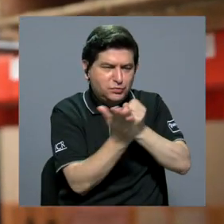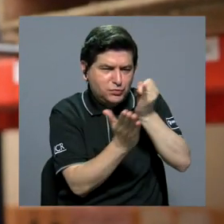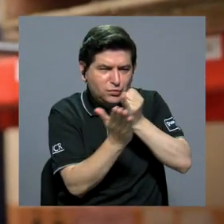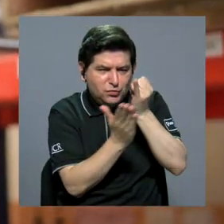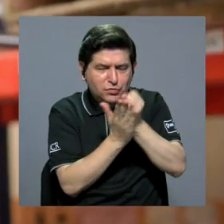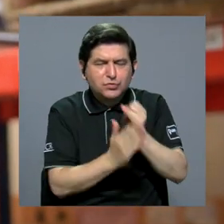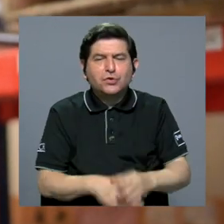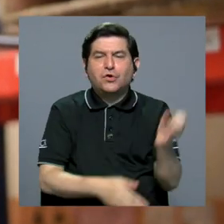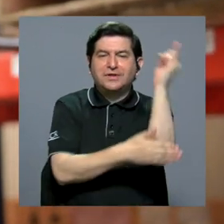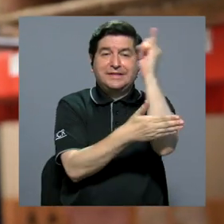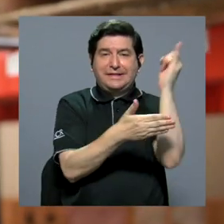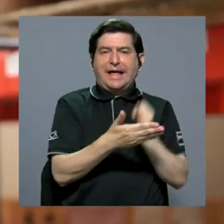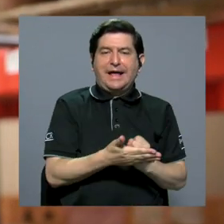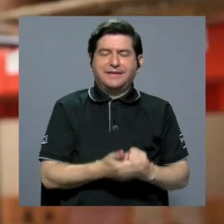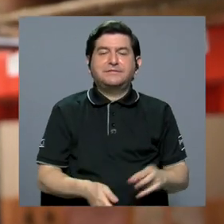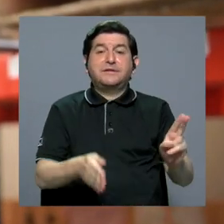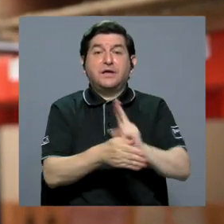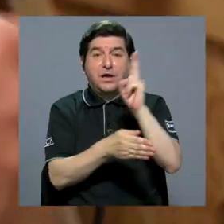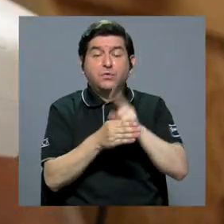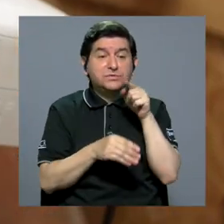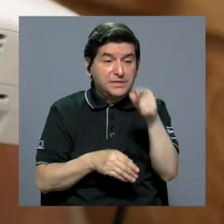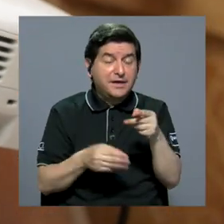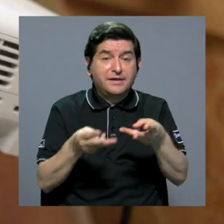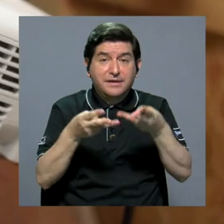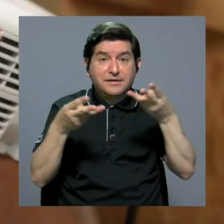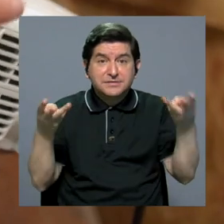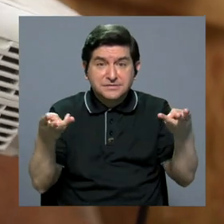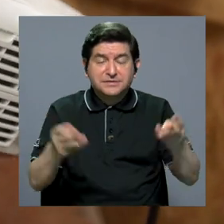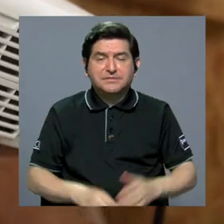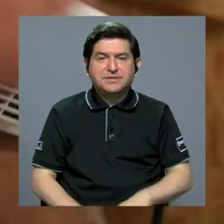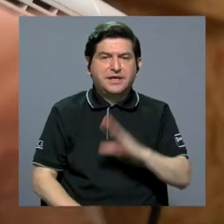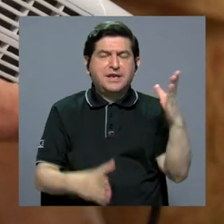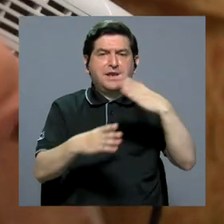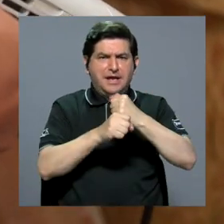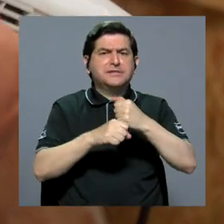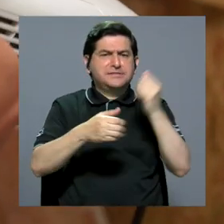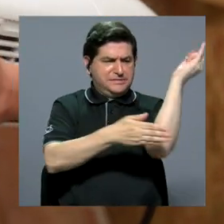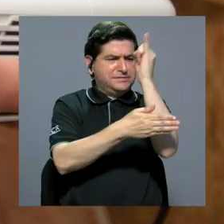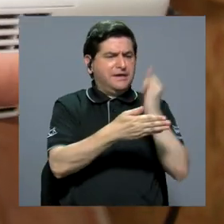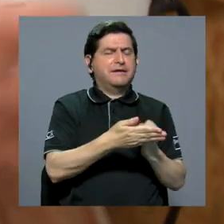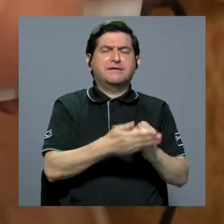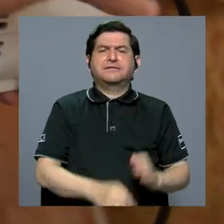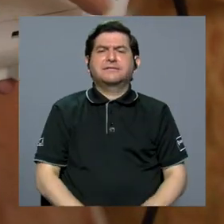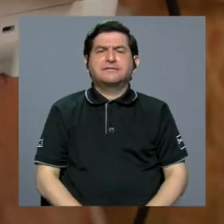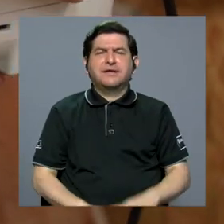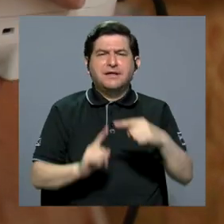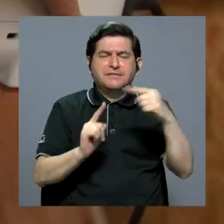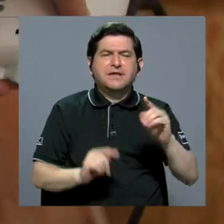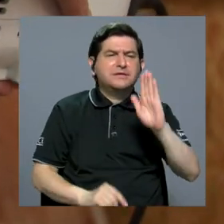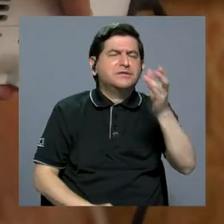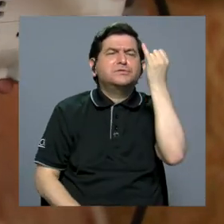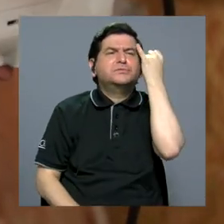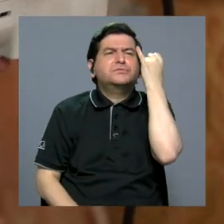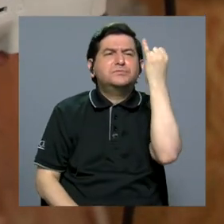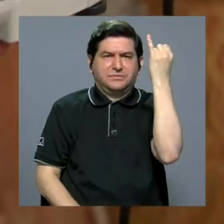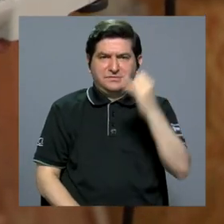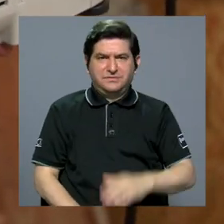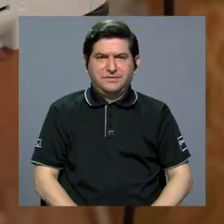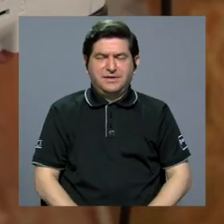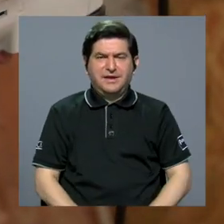Instituto de Investigaciones en Arte para utilizar estos desechos y crear arte. A partir de sus